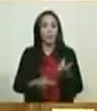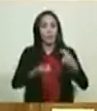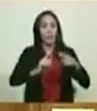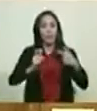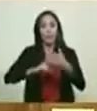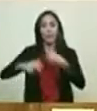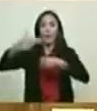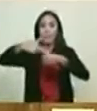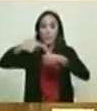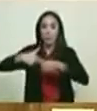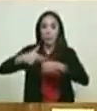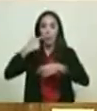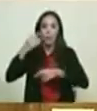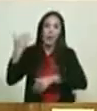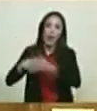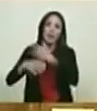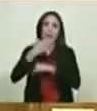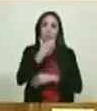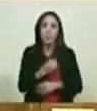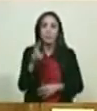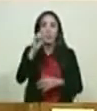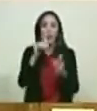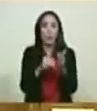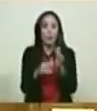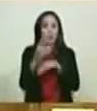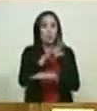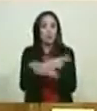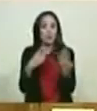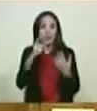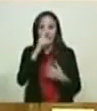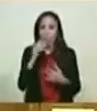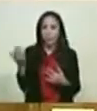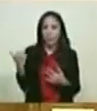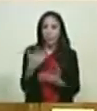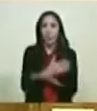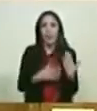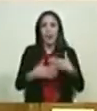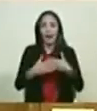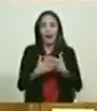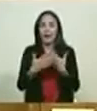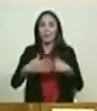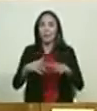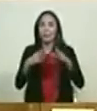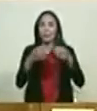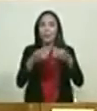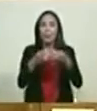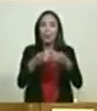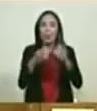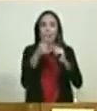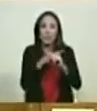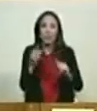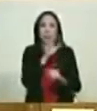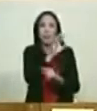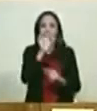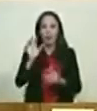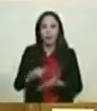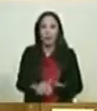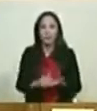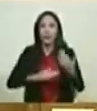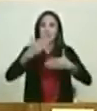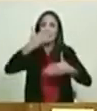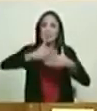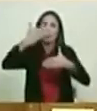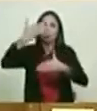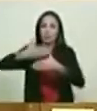nuestro petróleo para el mes de diciembre de 2017 han sido retenidos por la banca extranjera, producto de las sanciones